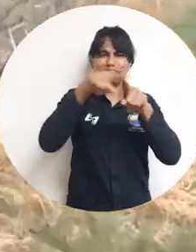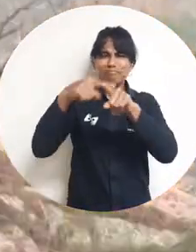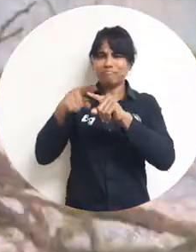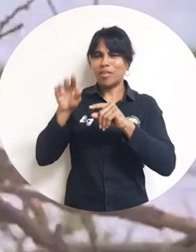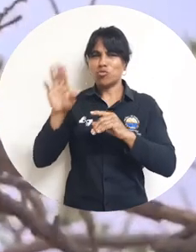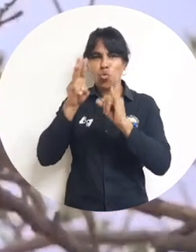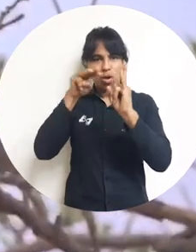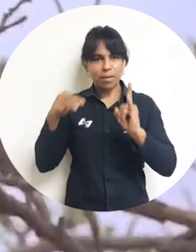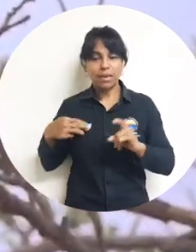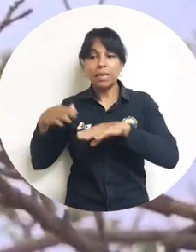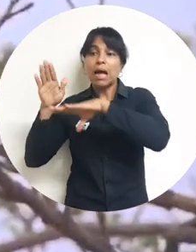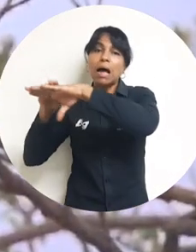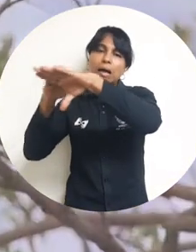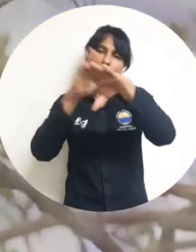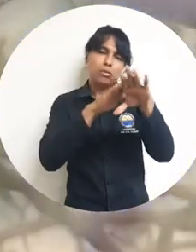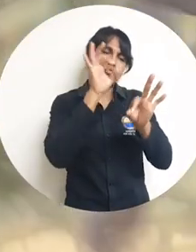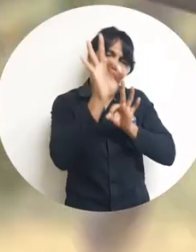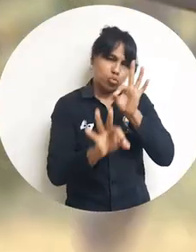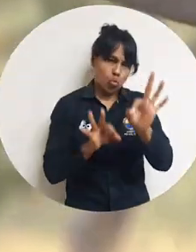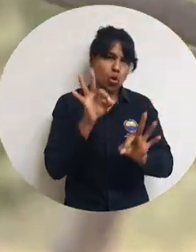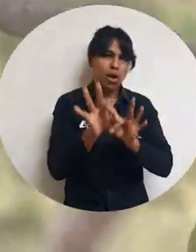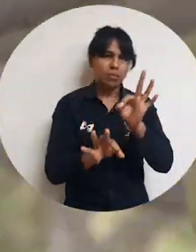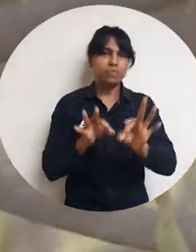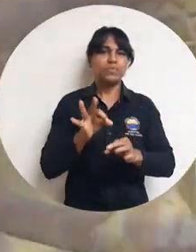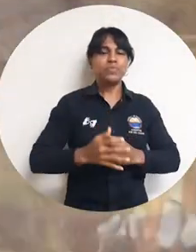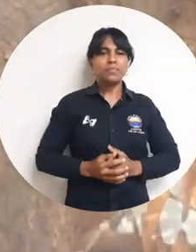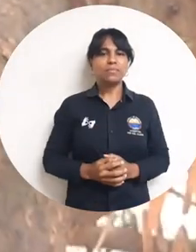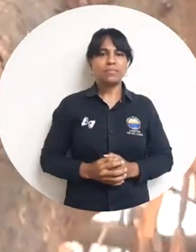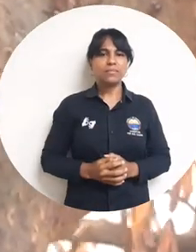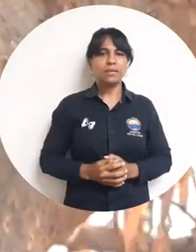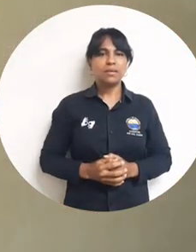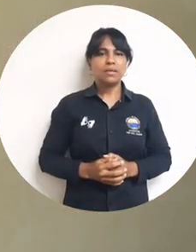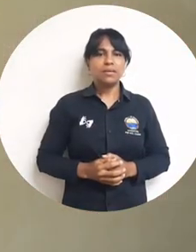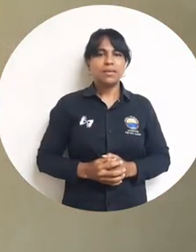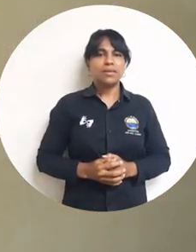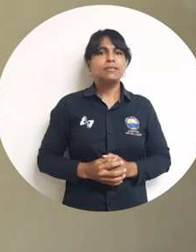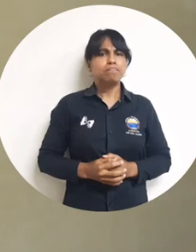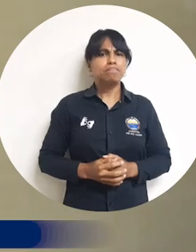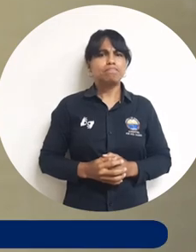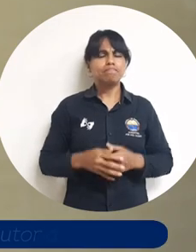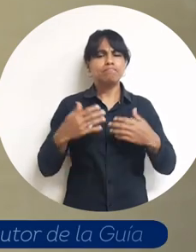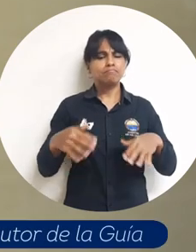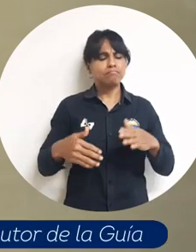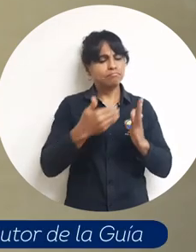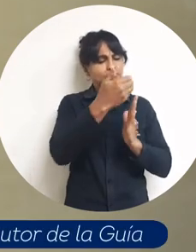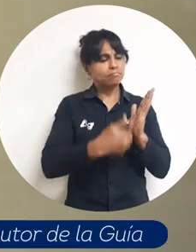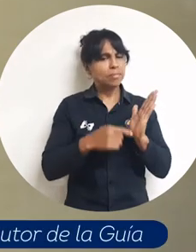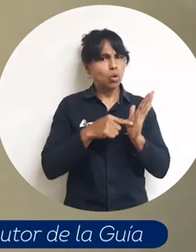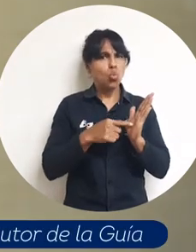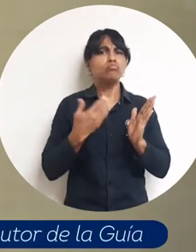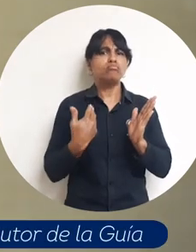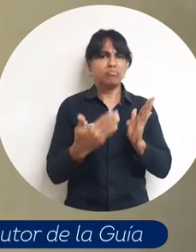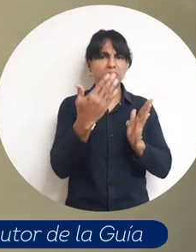emplumadas de la institución, invitando a todos a su conservación y cuidado. Es una herramienta muy útil